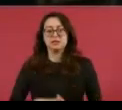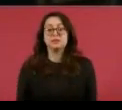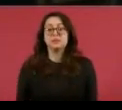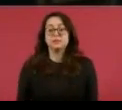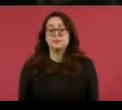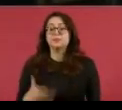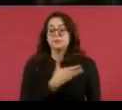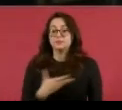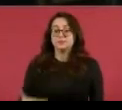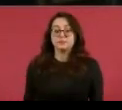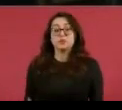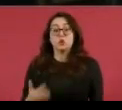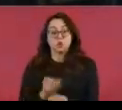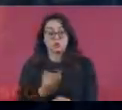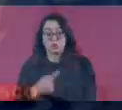afuera, hay cuatro...